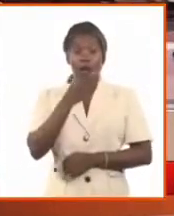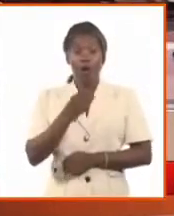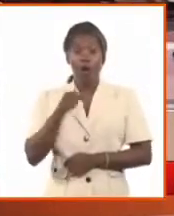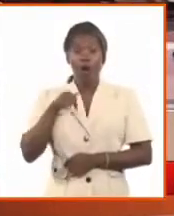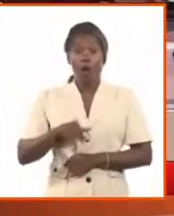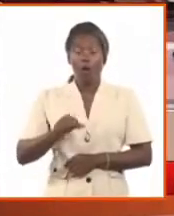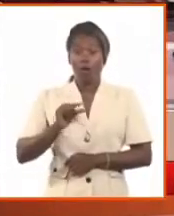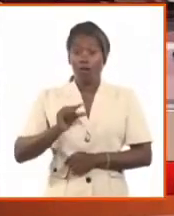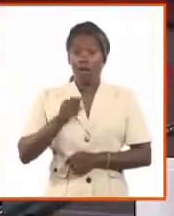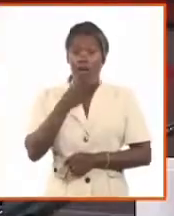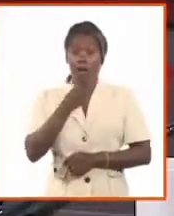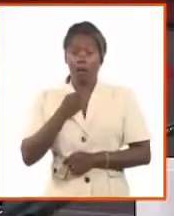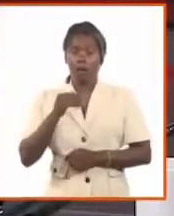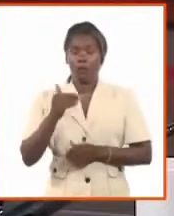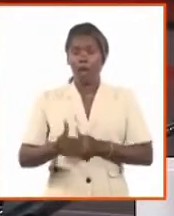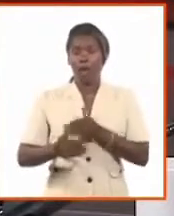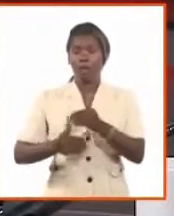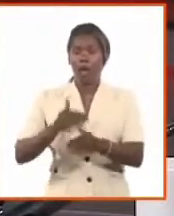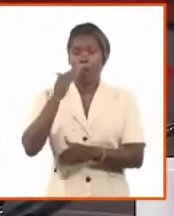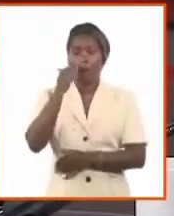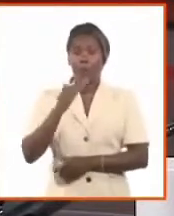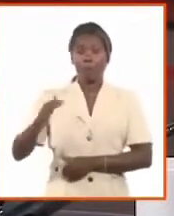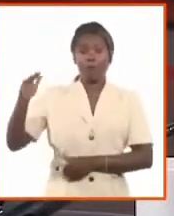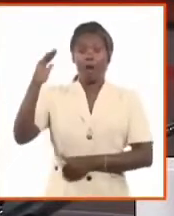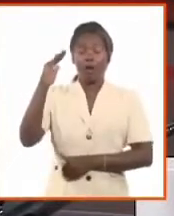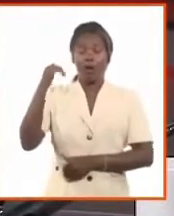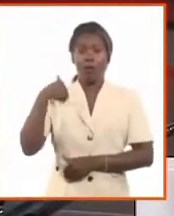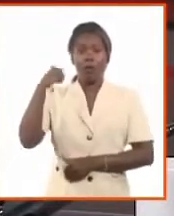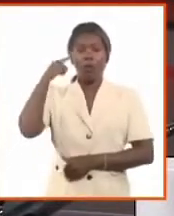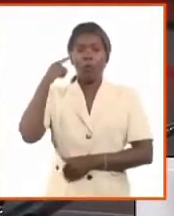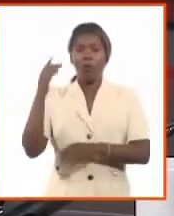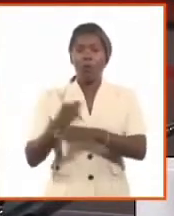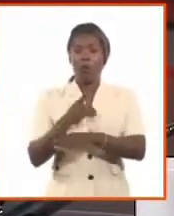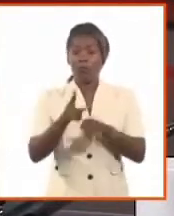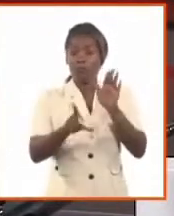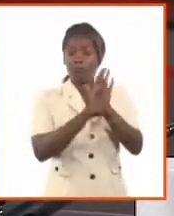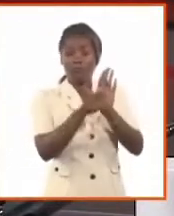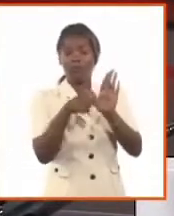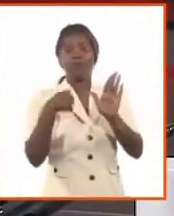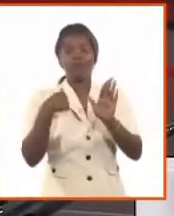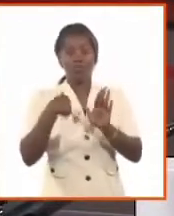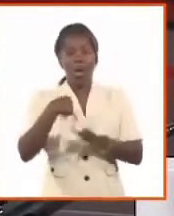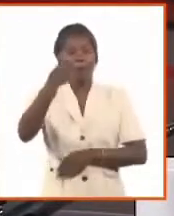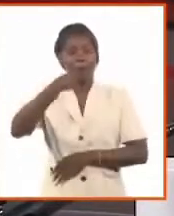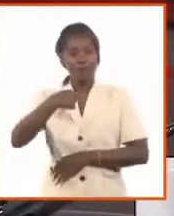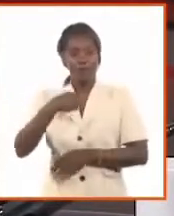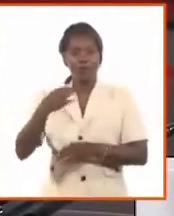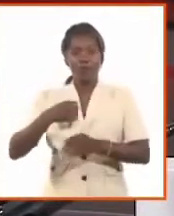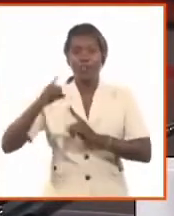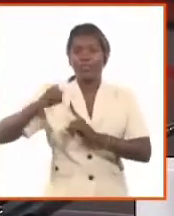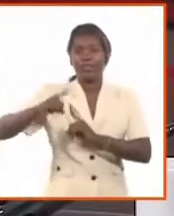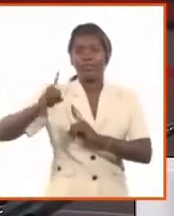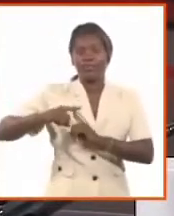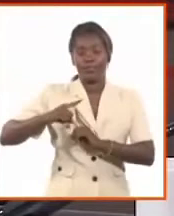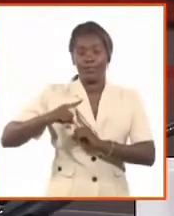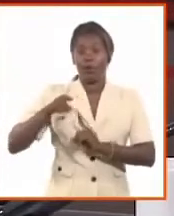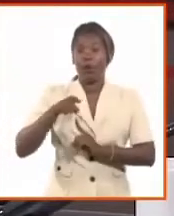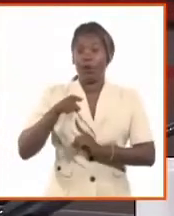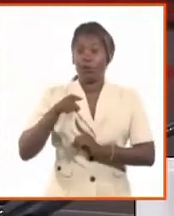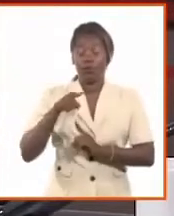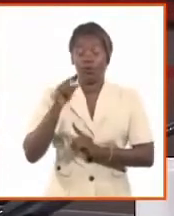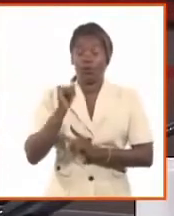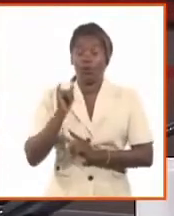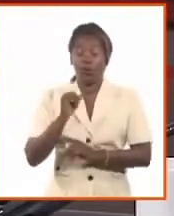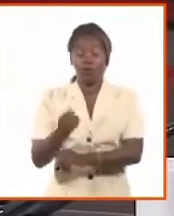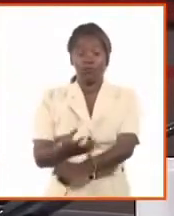Por eso cuando me expreso en este sentido, estoy pensando en esos arribantes, en esos jóvenes que quizás, por